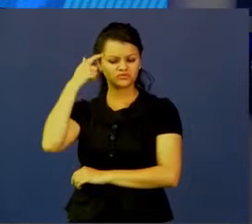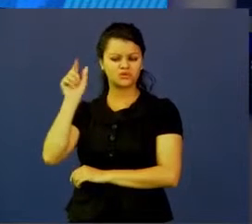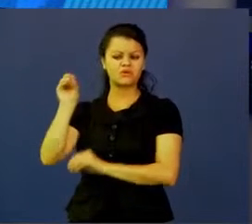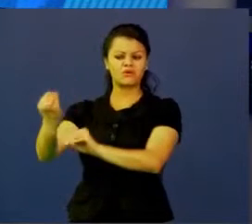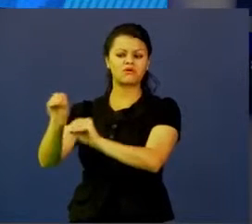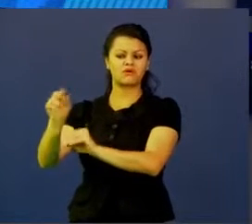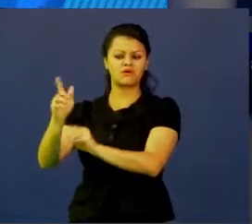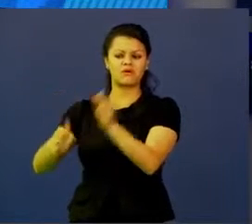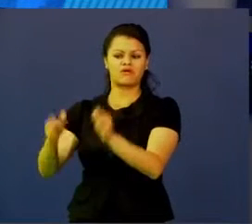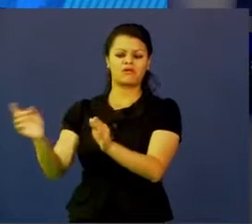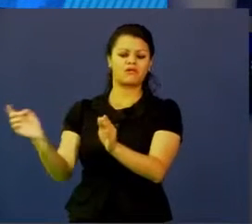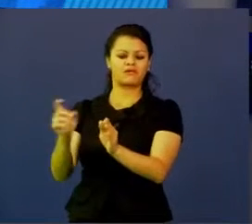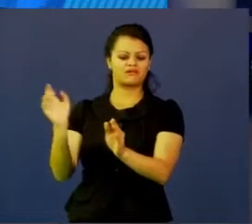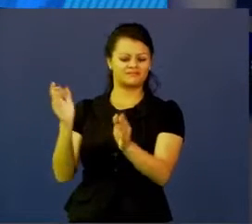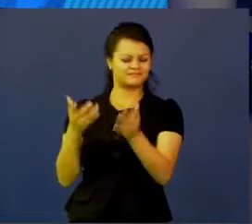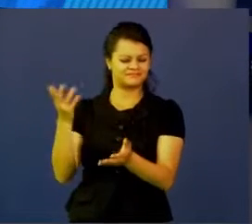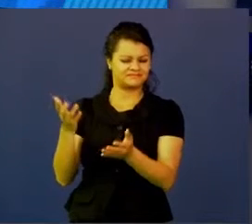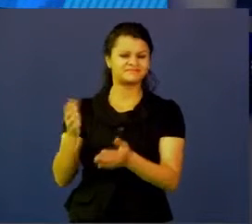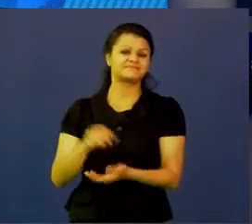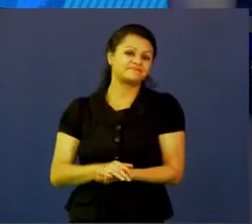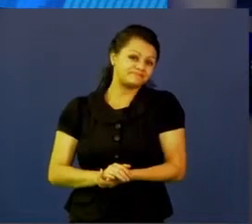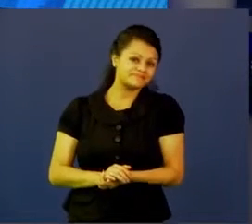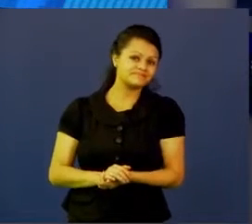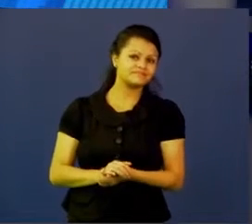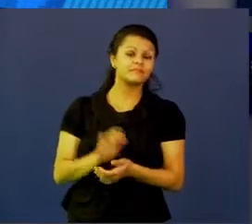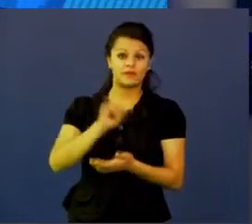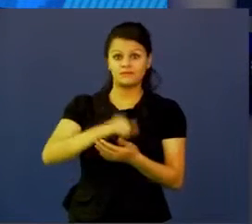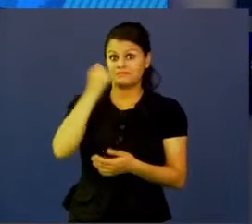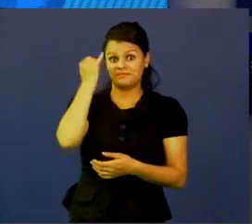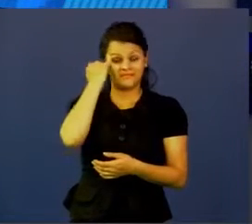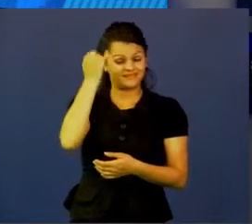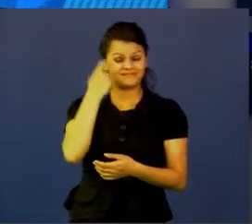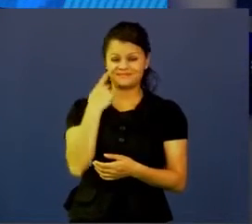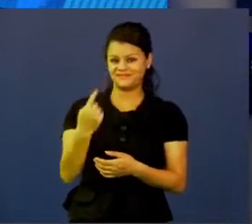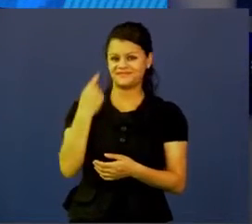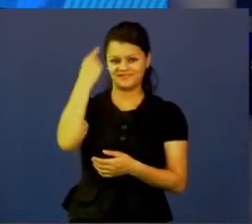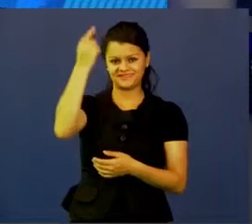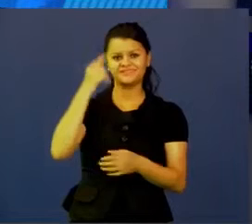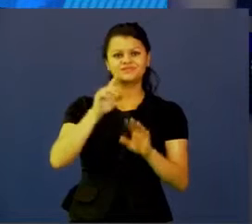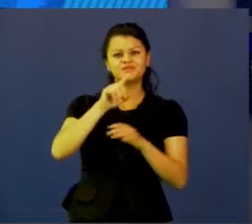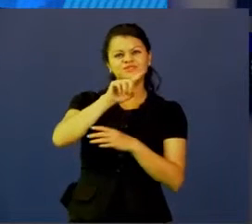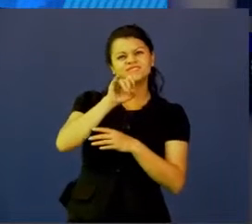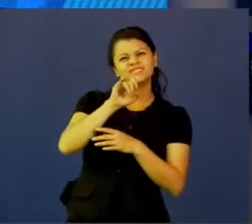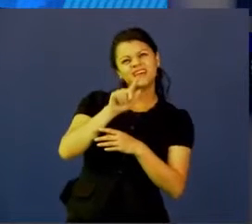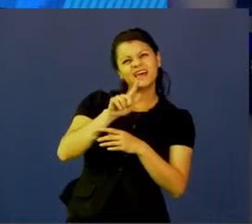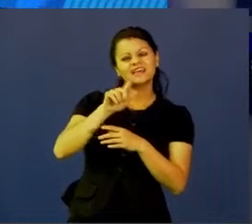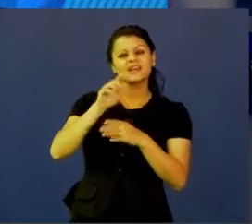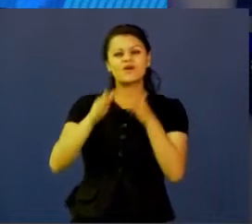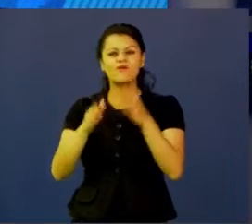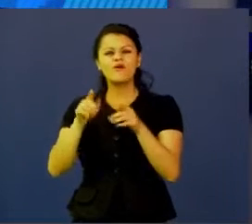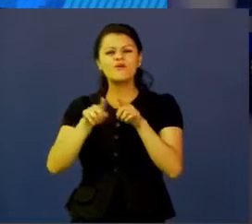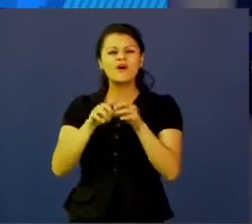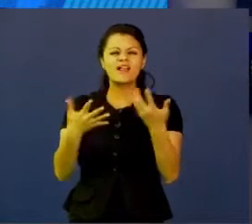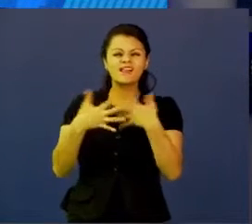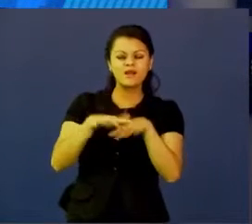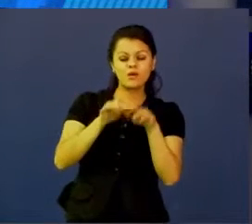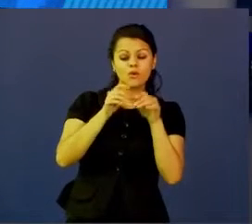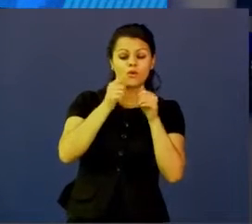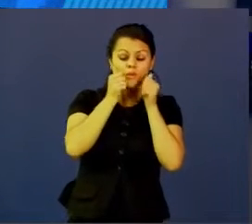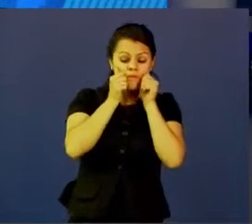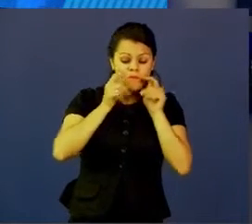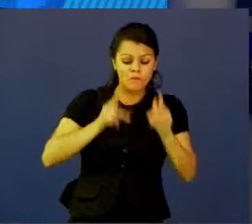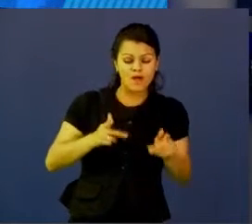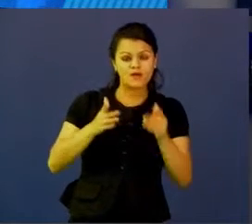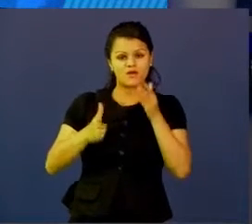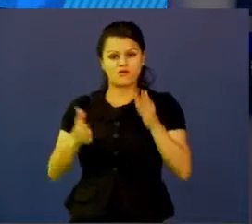este. Este es el primer cyberbot del mundo. Es de alguna forma una combinación entre máquina y hombre. Es el primer